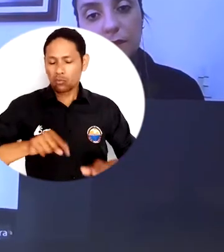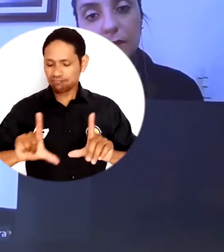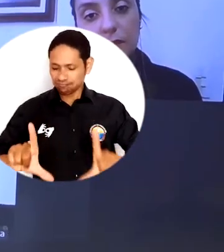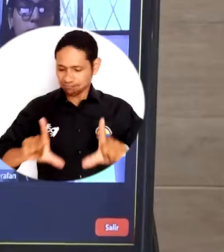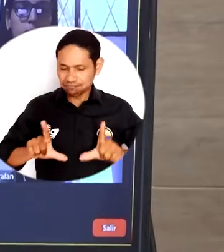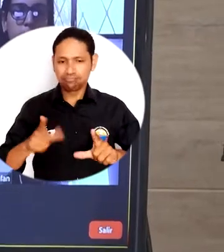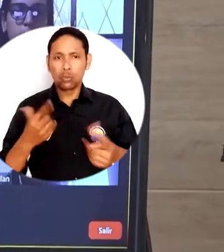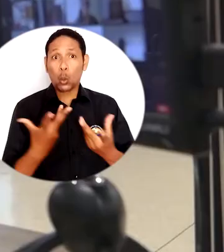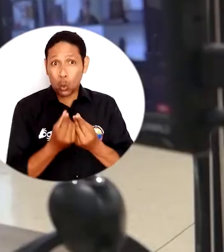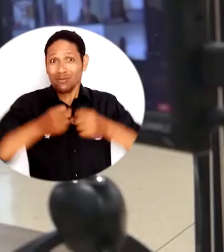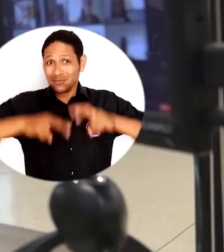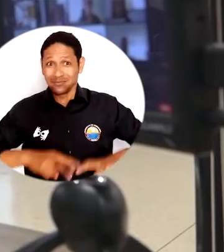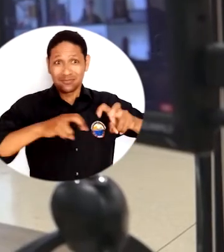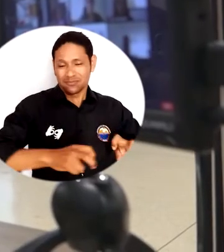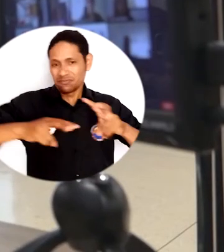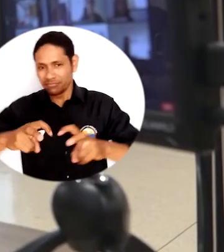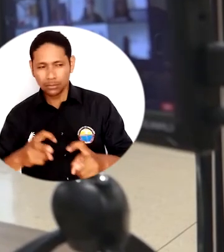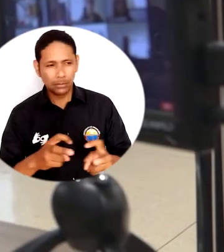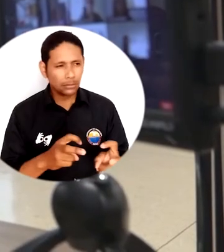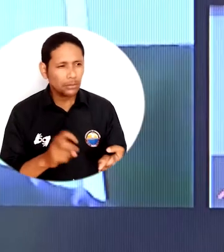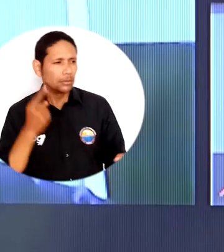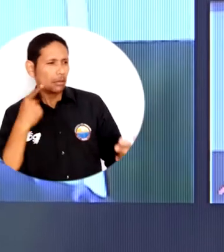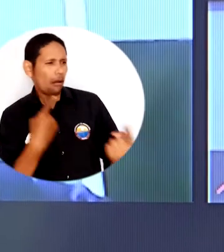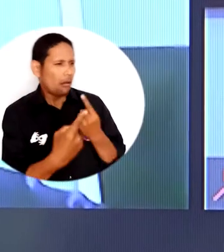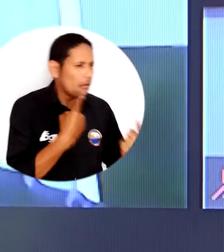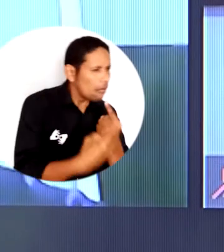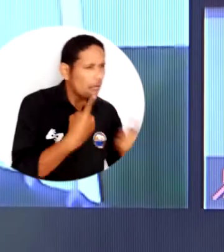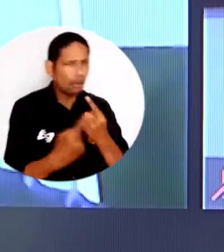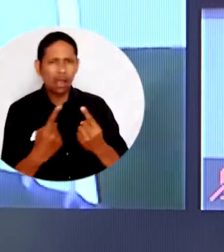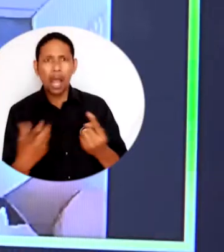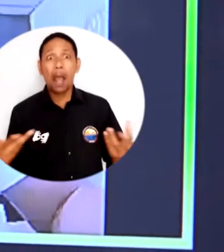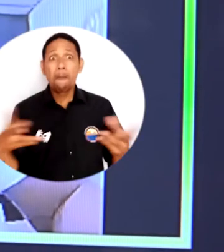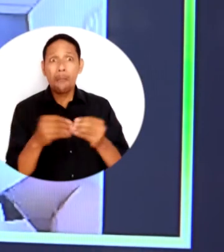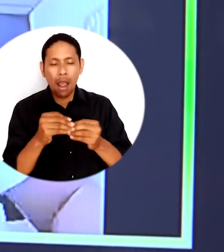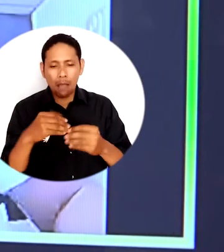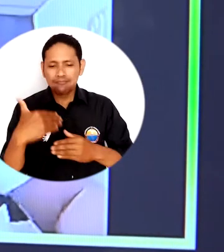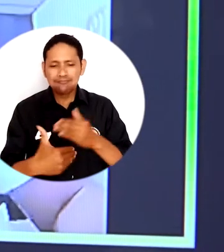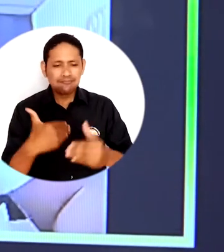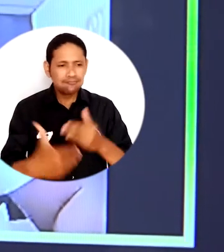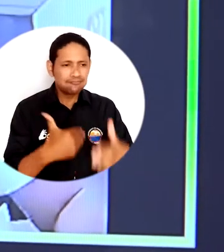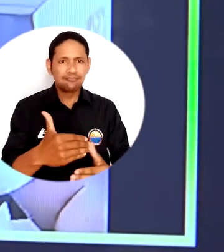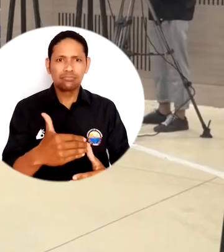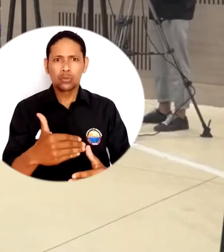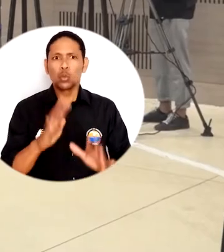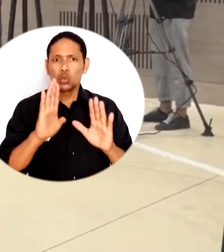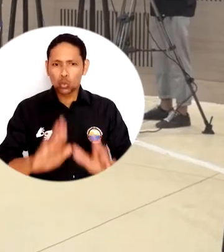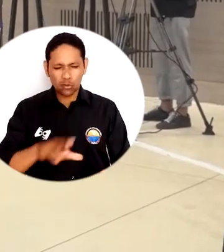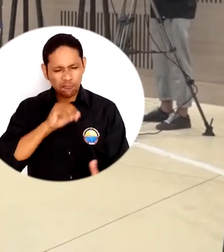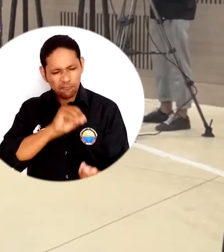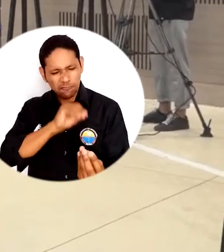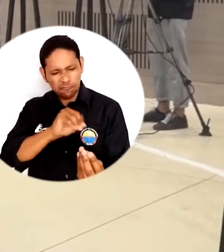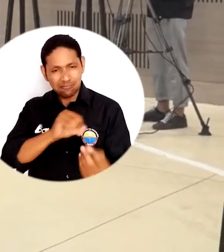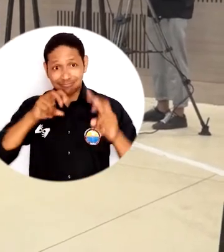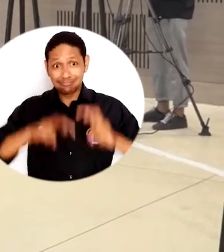de estudiantes de pregrado y de posgrado, semilleros de investigación, algunos que han hecho todo el tránsito de haber cumplido todo